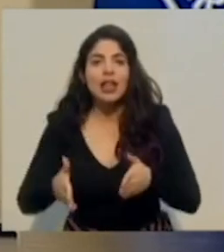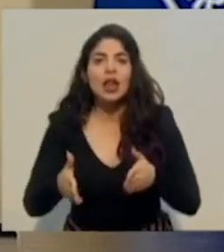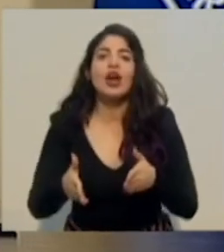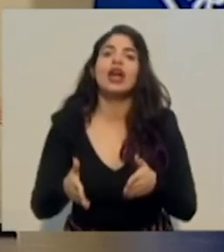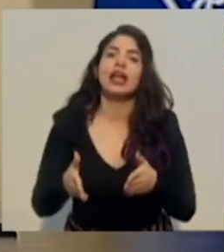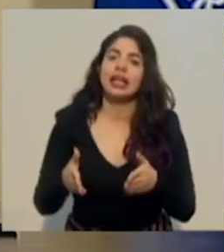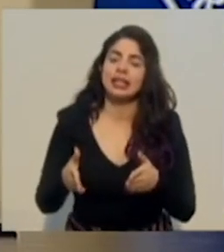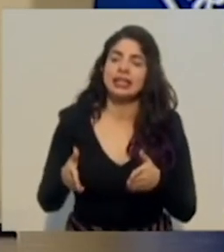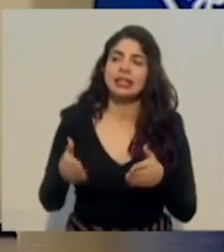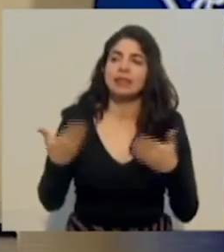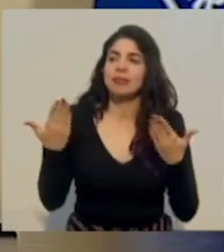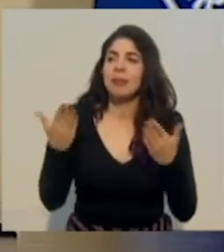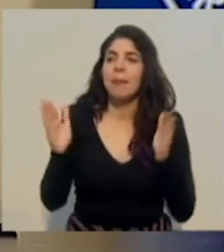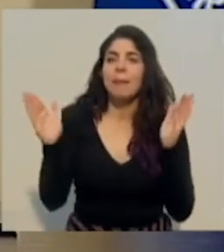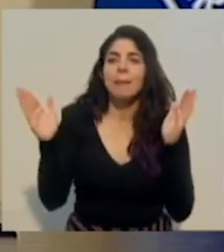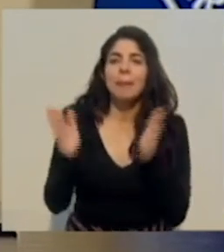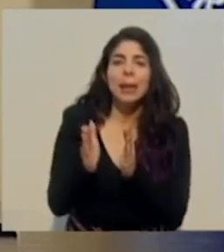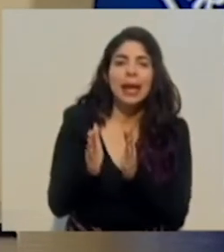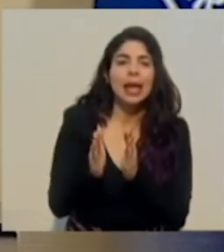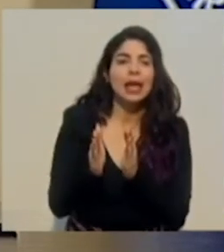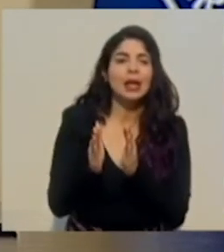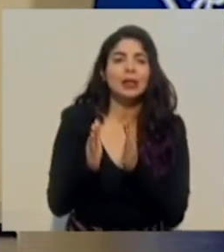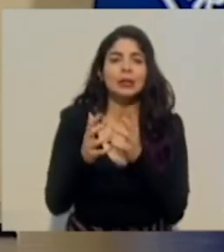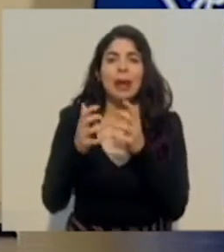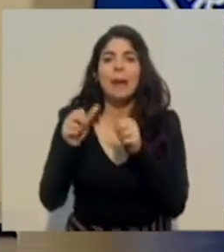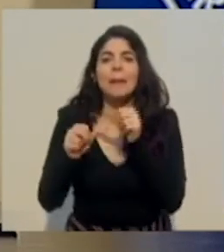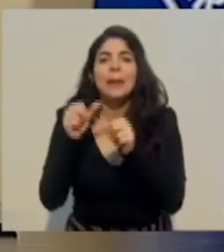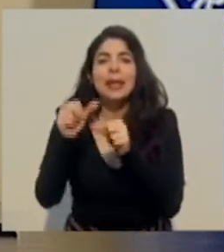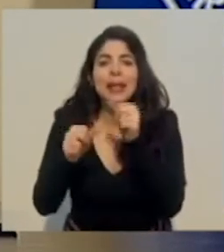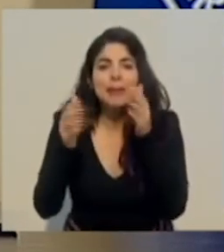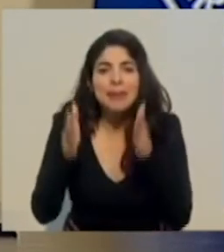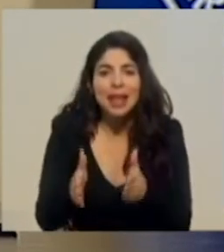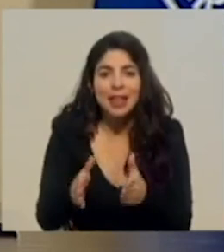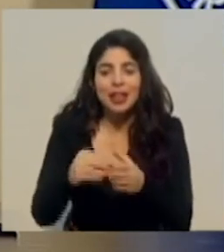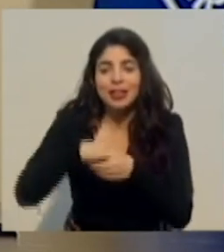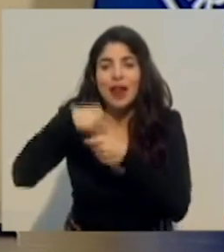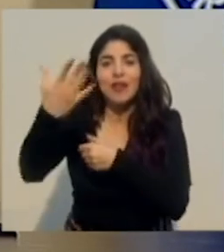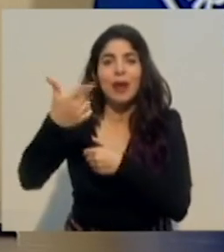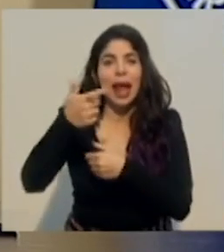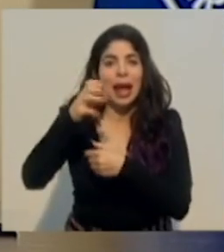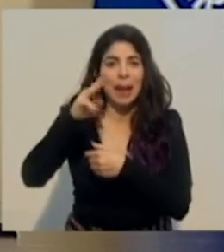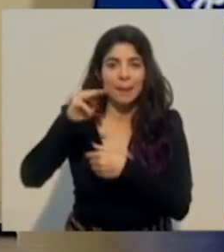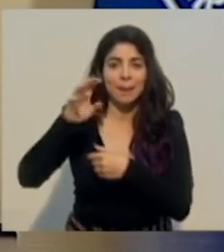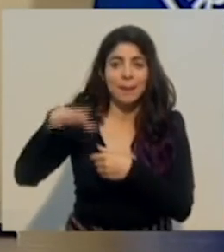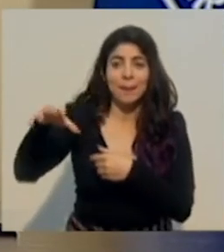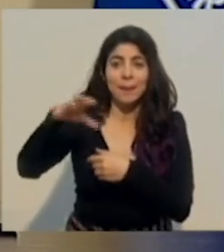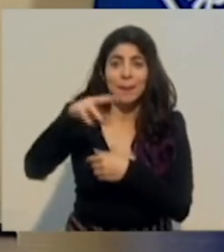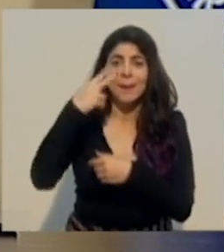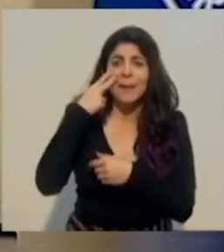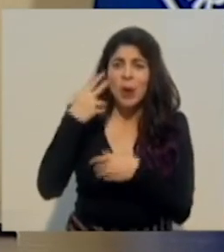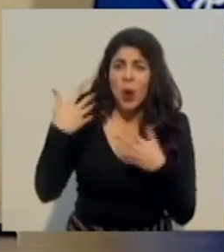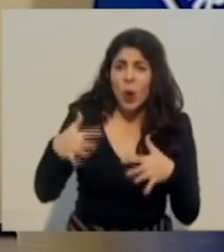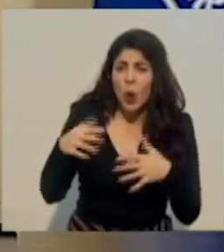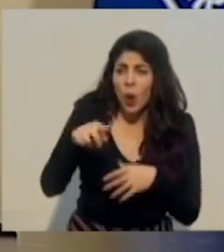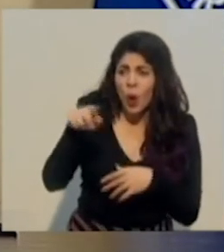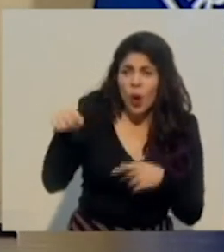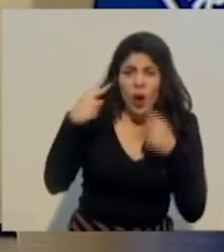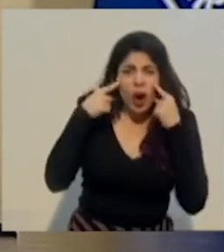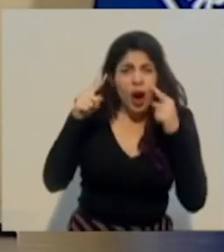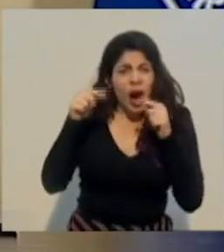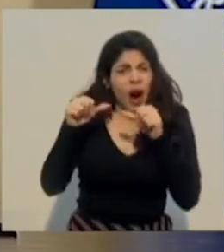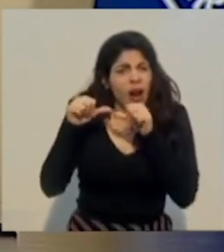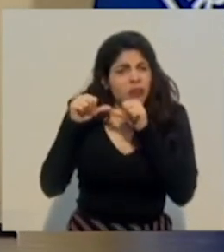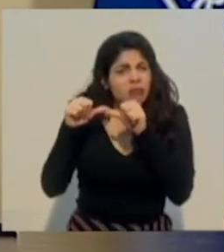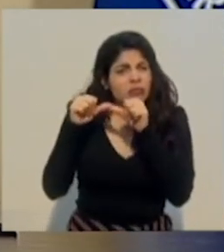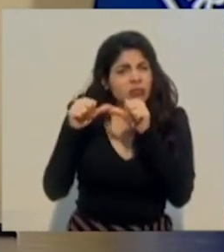emprendimientos fuera de la Gran Aérea Metropolitana, como logran sostenerse, digamos, en las